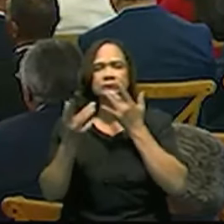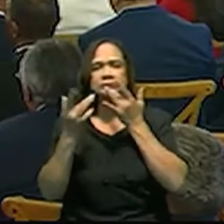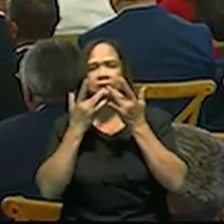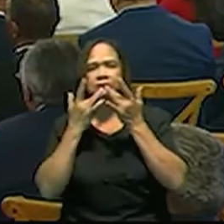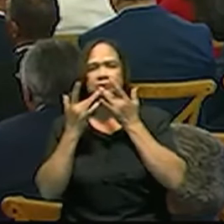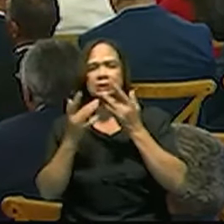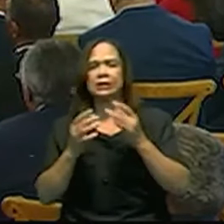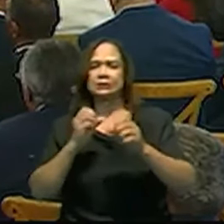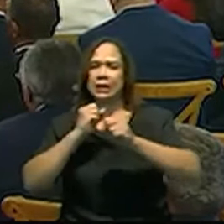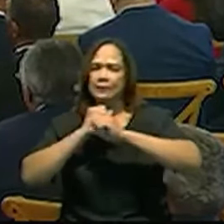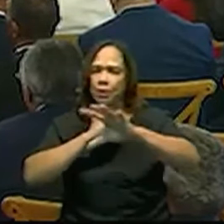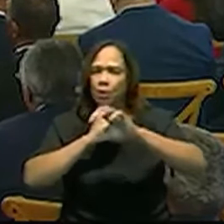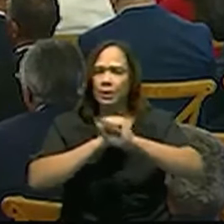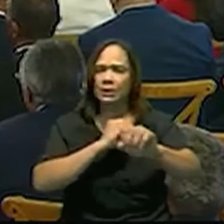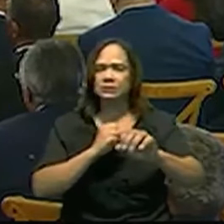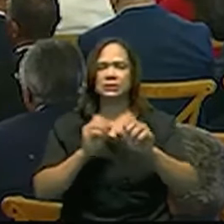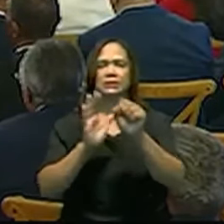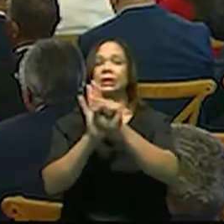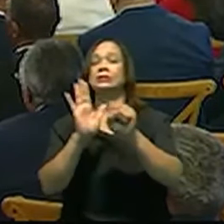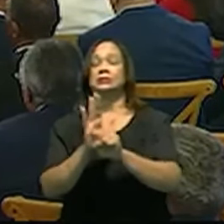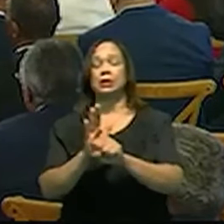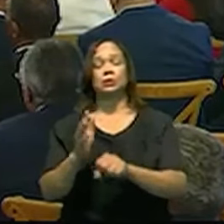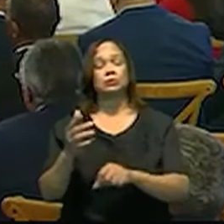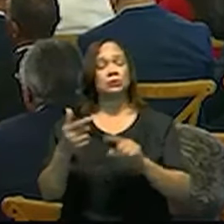uso de la publicidad estatal.